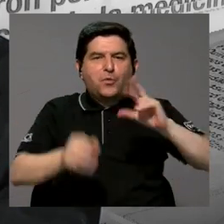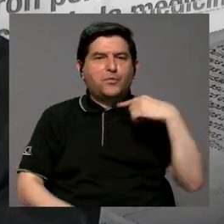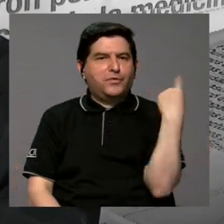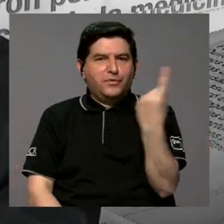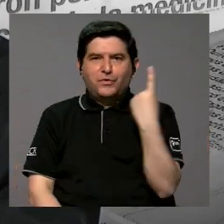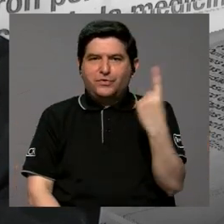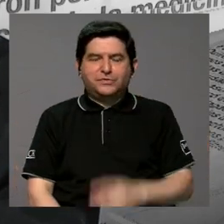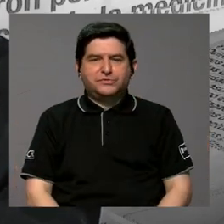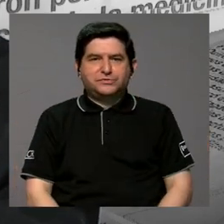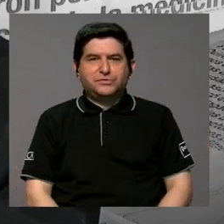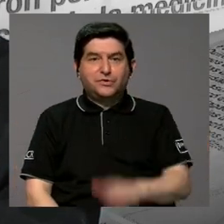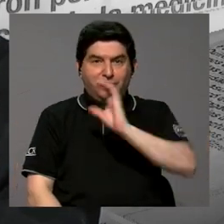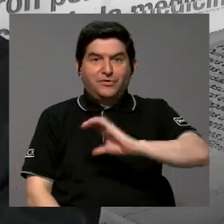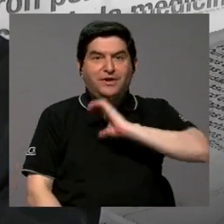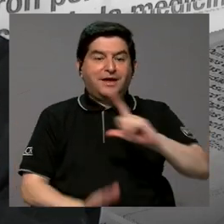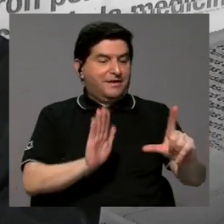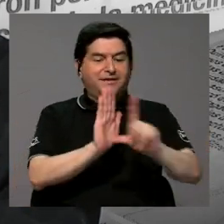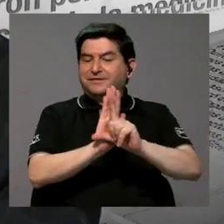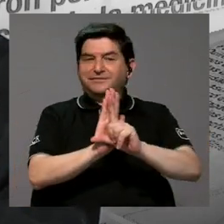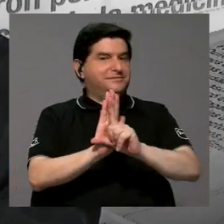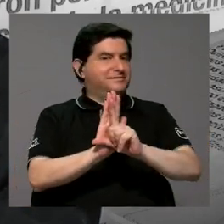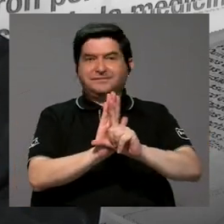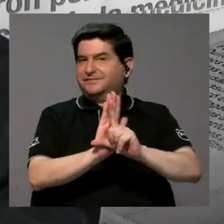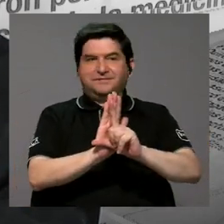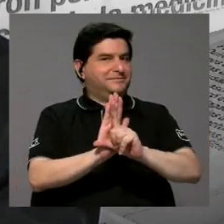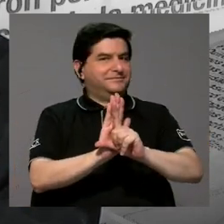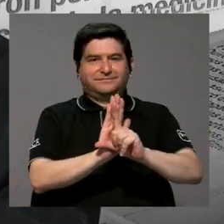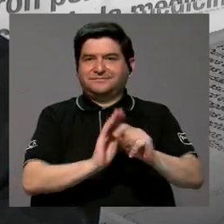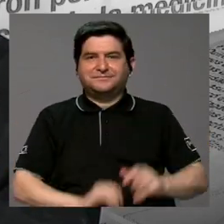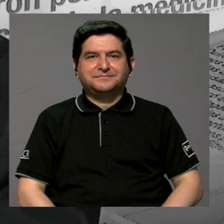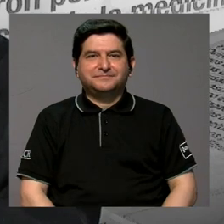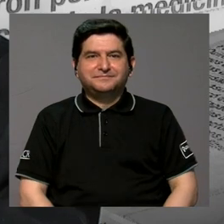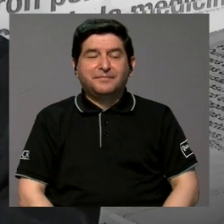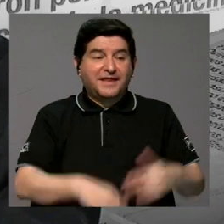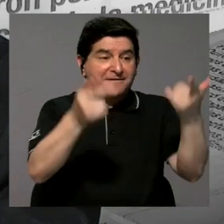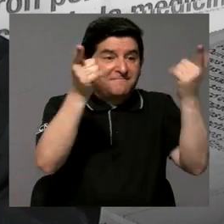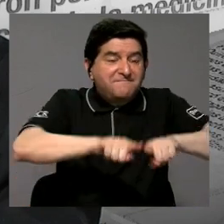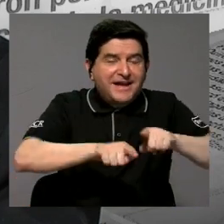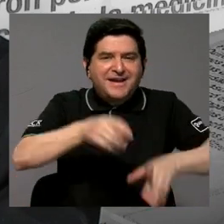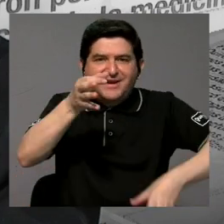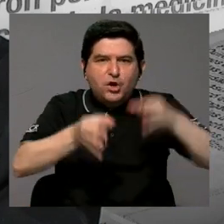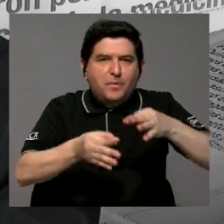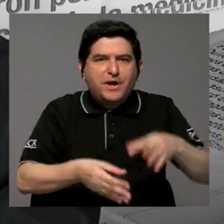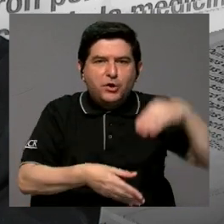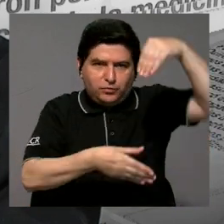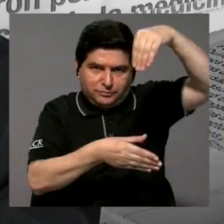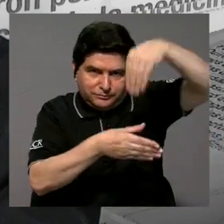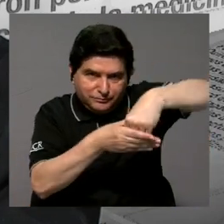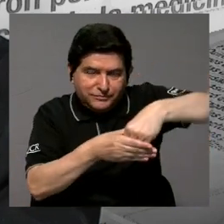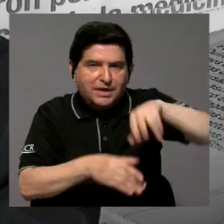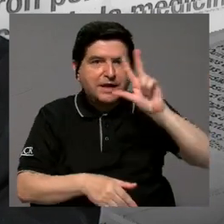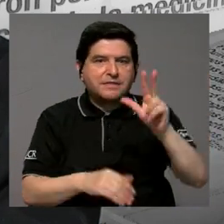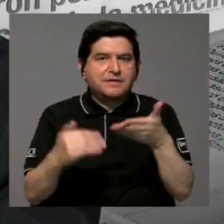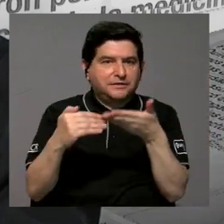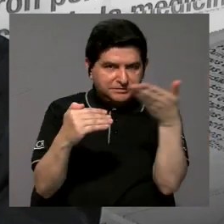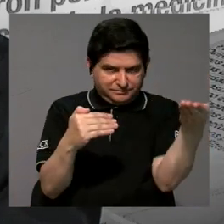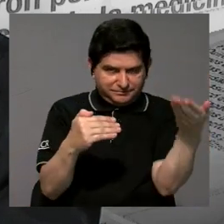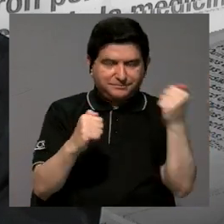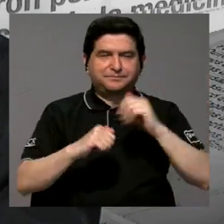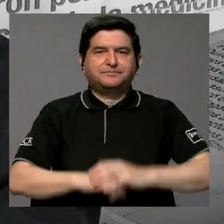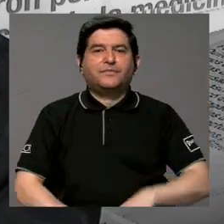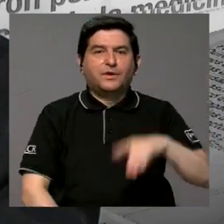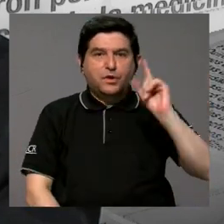únicamente los aspectos legales, sino que el fenómeno jurídico está compuesto de tres factores.